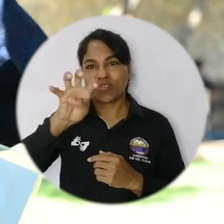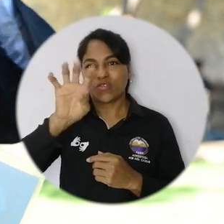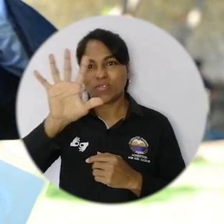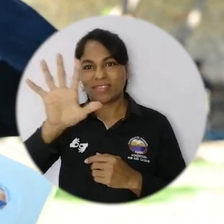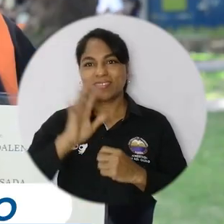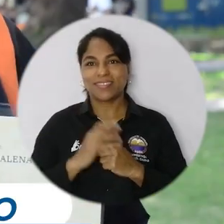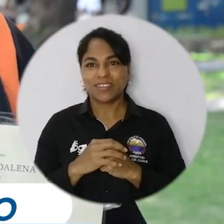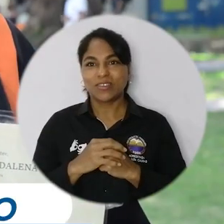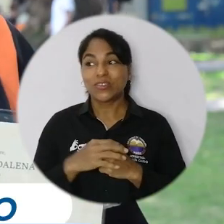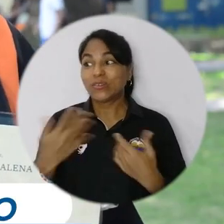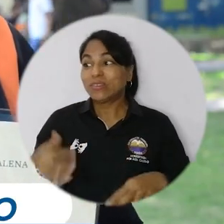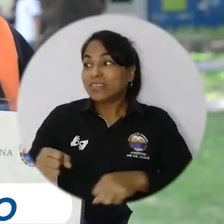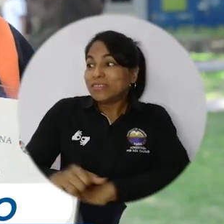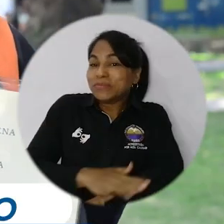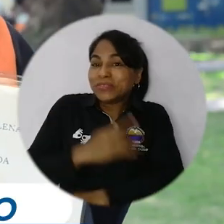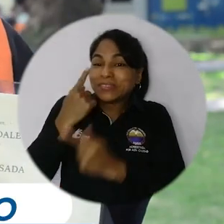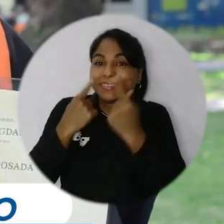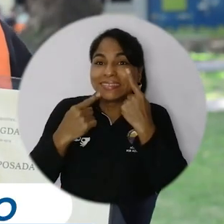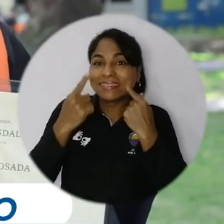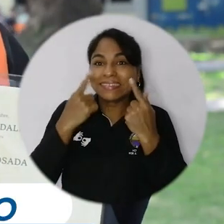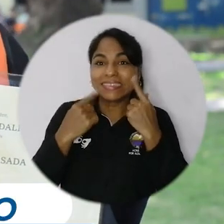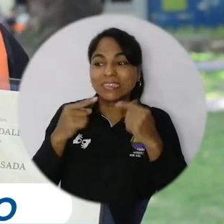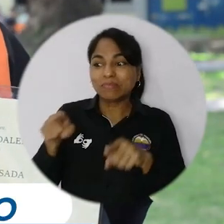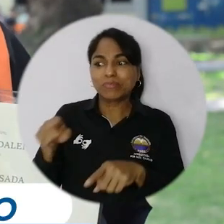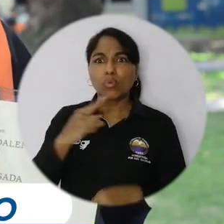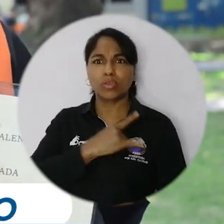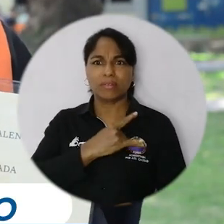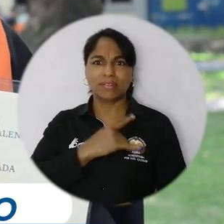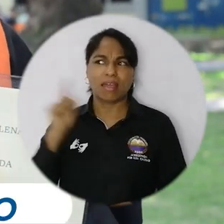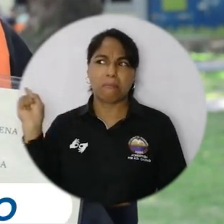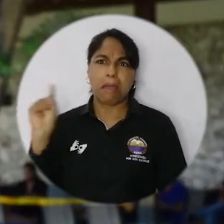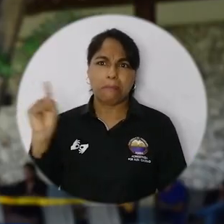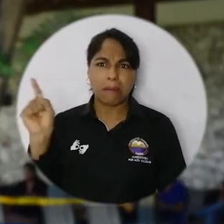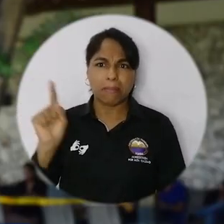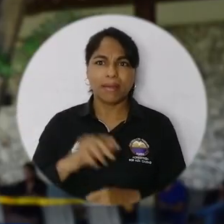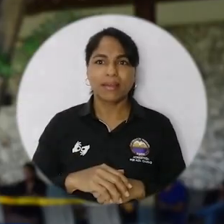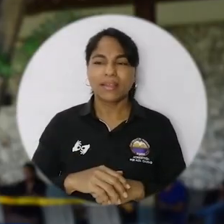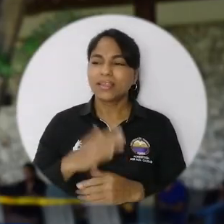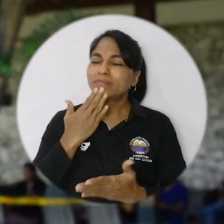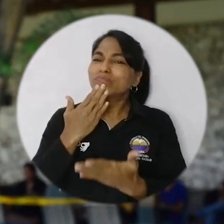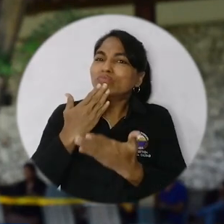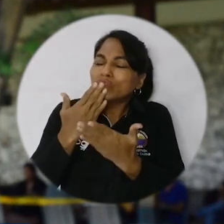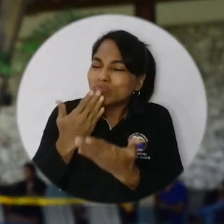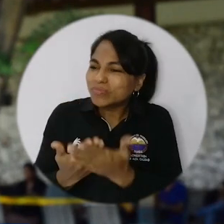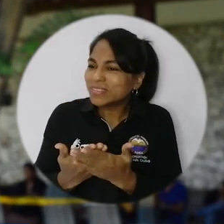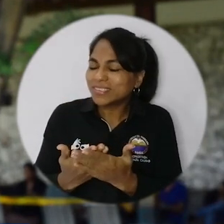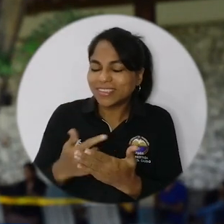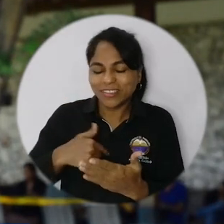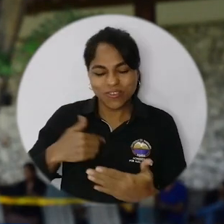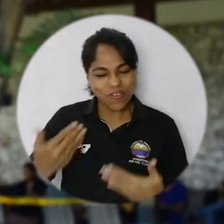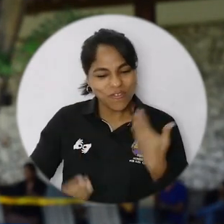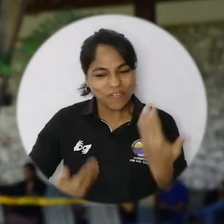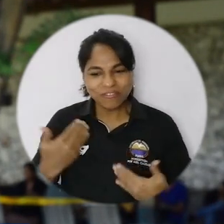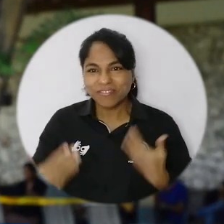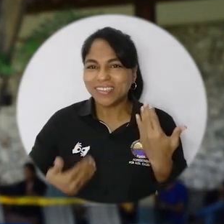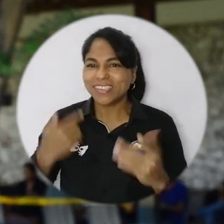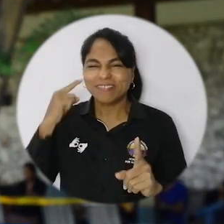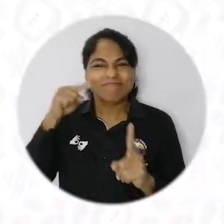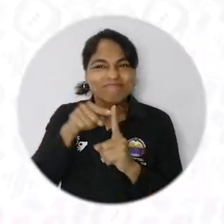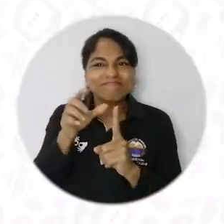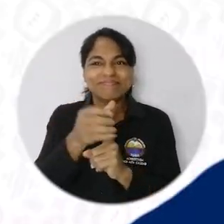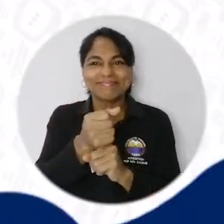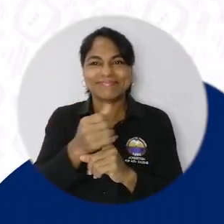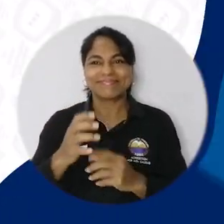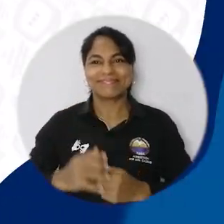lágrimas! Es una universidad que a lo largo tiene muchos años de trayectoria. Muchísimas gracias a ellos y estoy feliz y contento por este nuevo